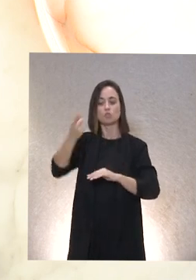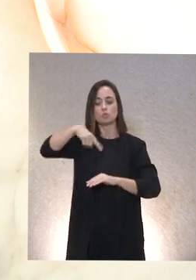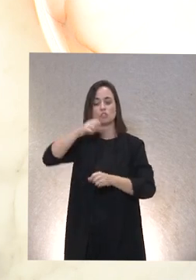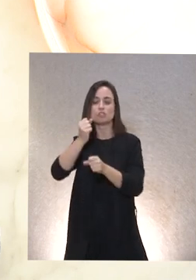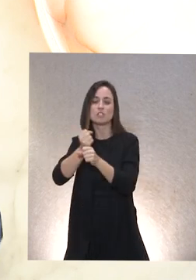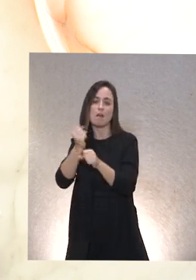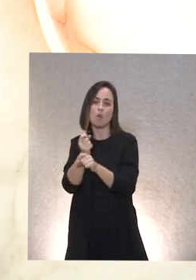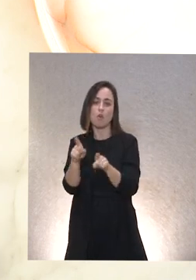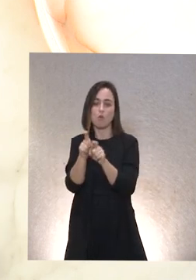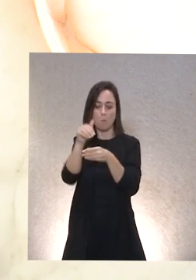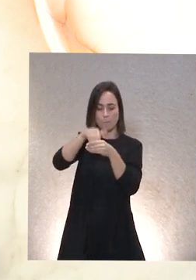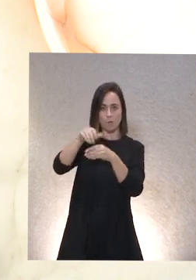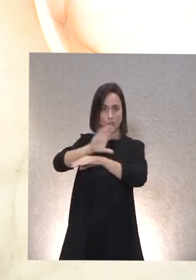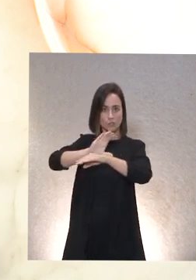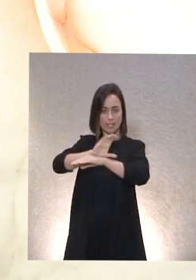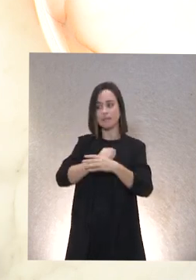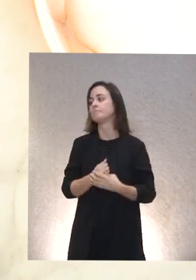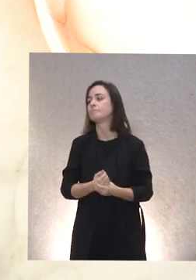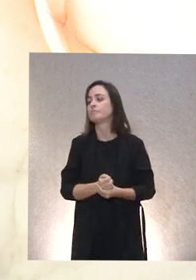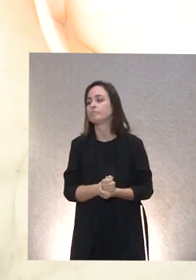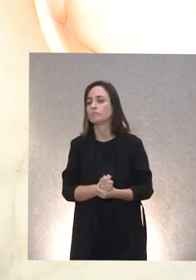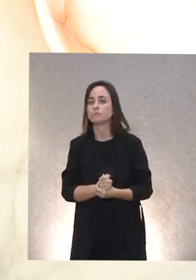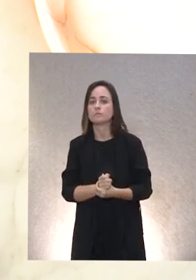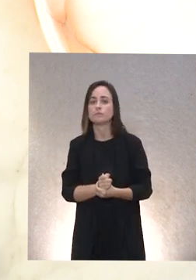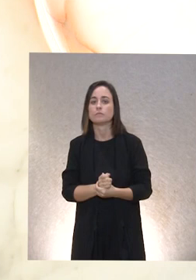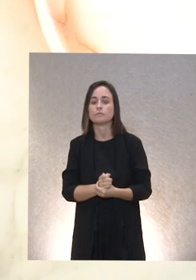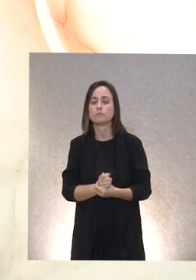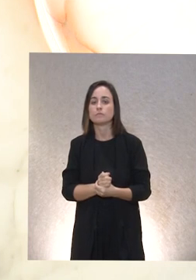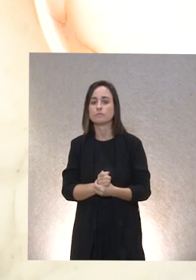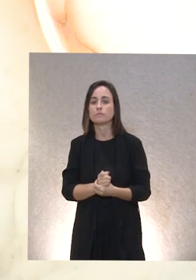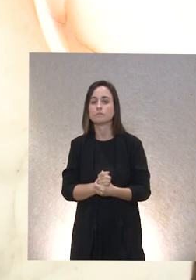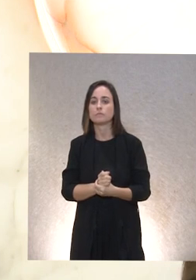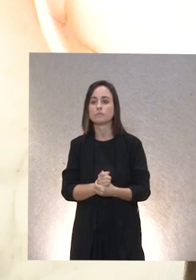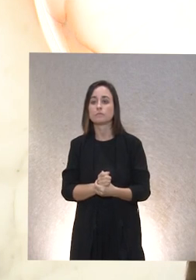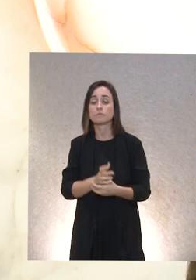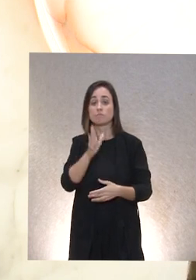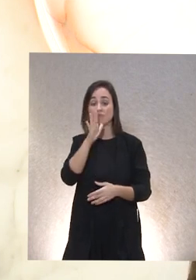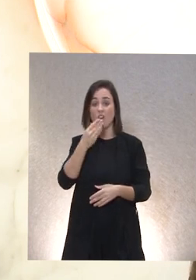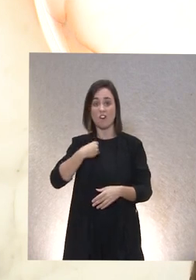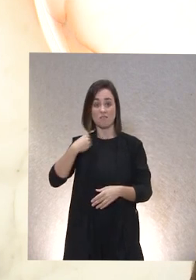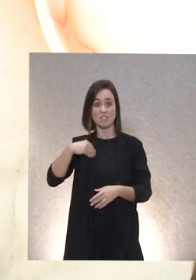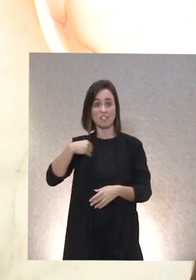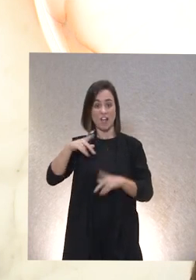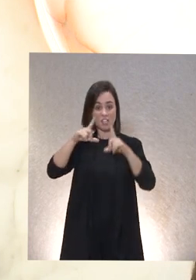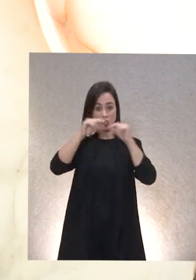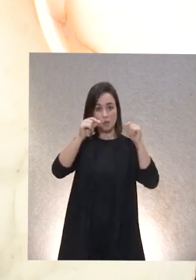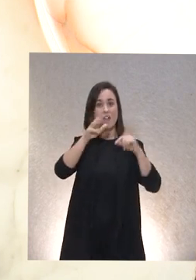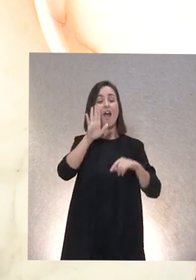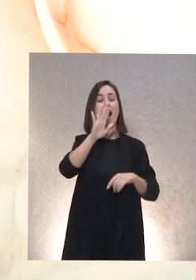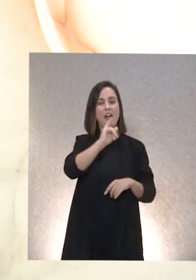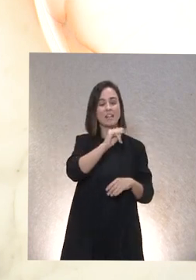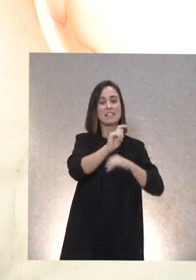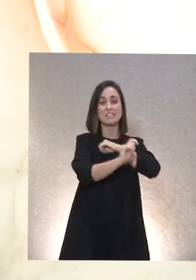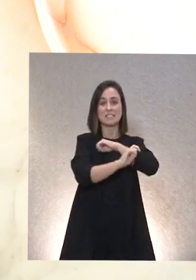consejería quería decirles también que ahora mismo en Asturias aparte de tener esta estrategia cuidas hoy se está